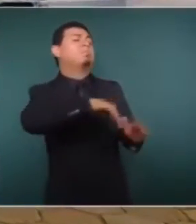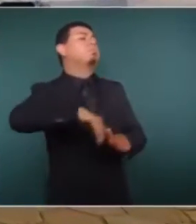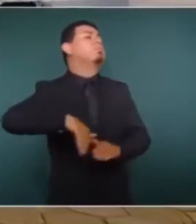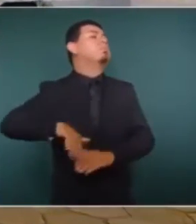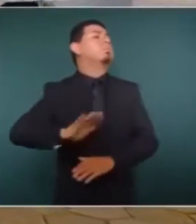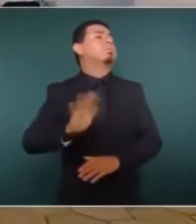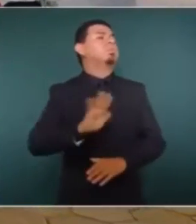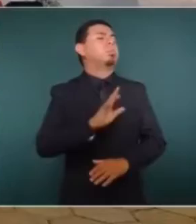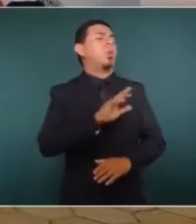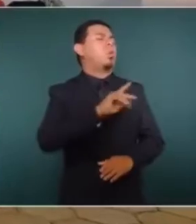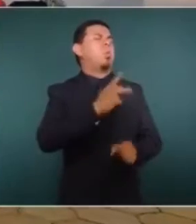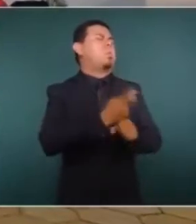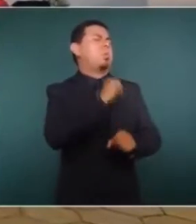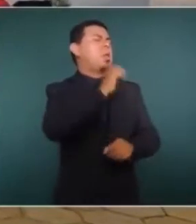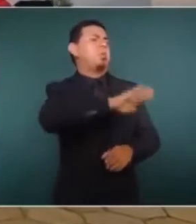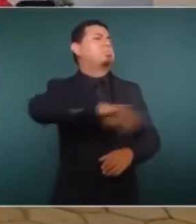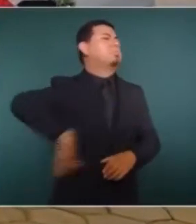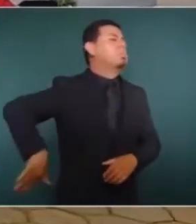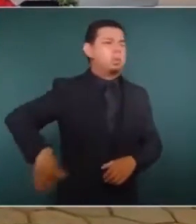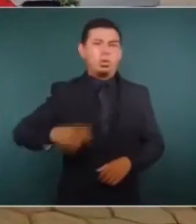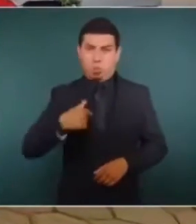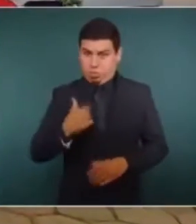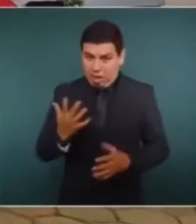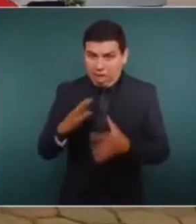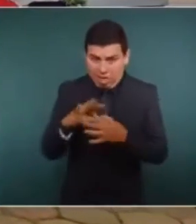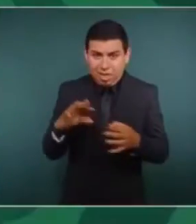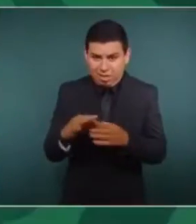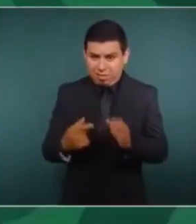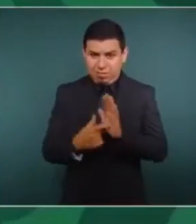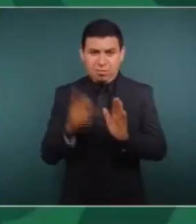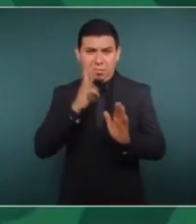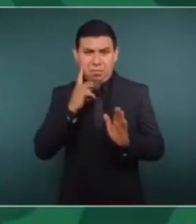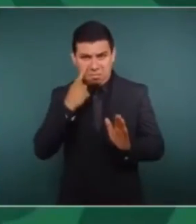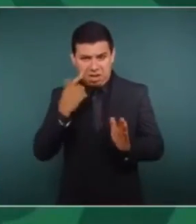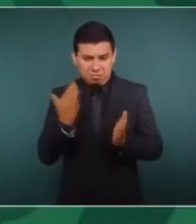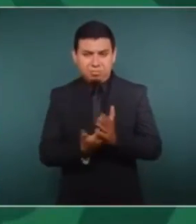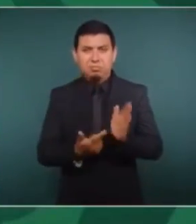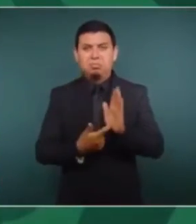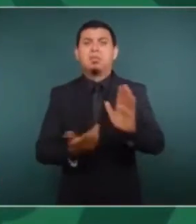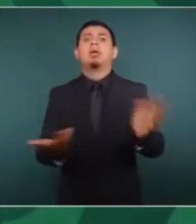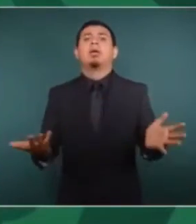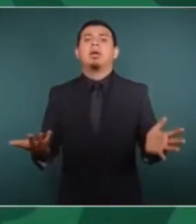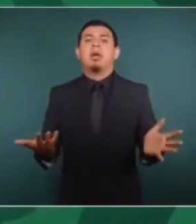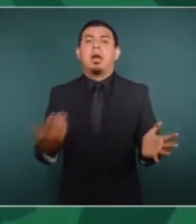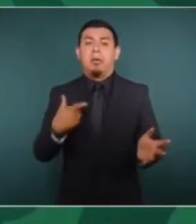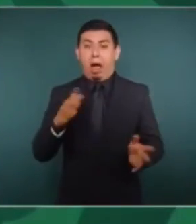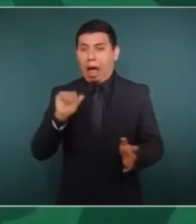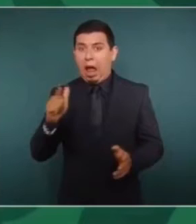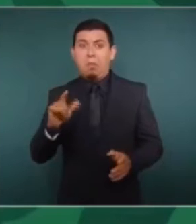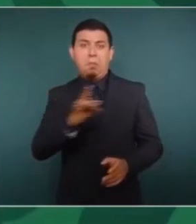hice muchas denuncias, pero siempre con pruebas,